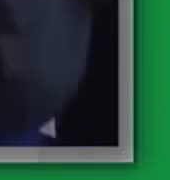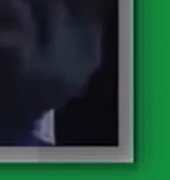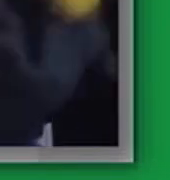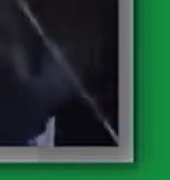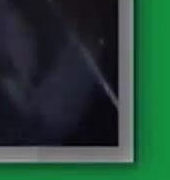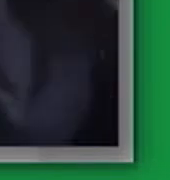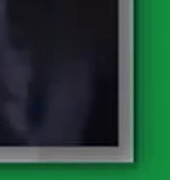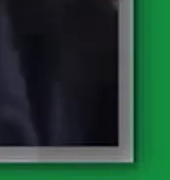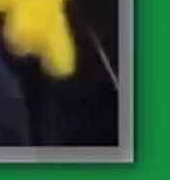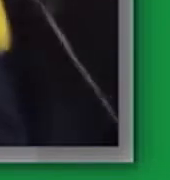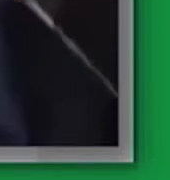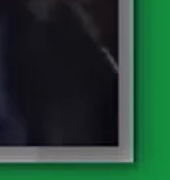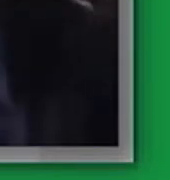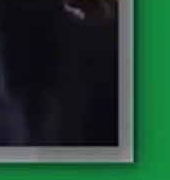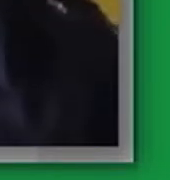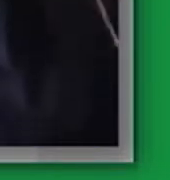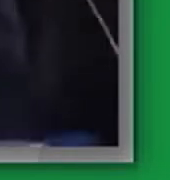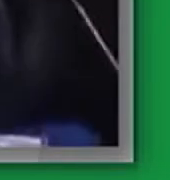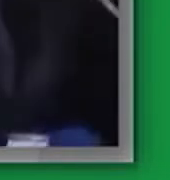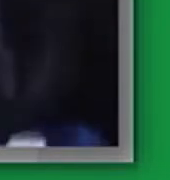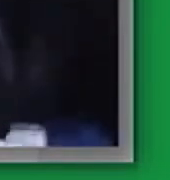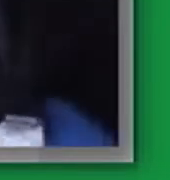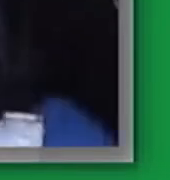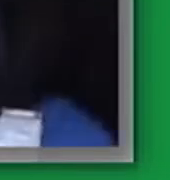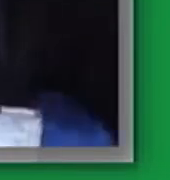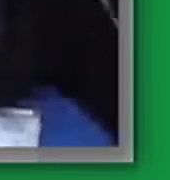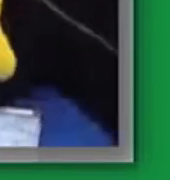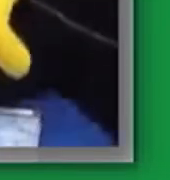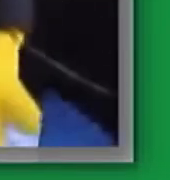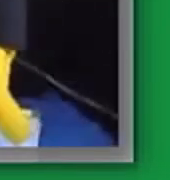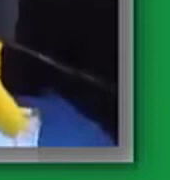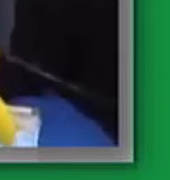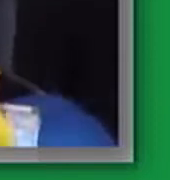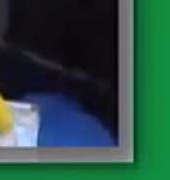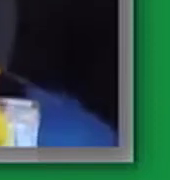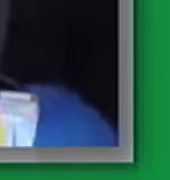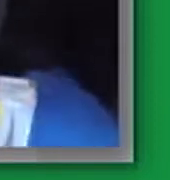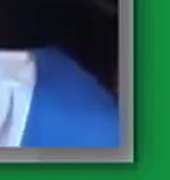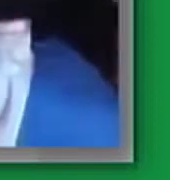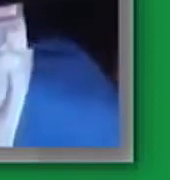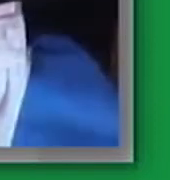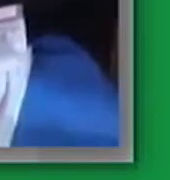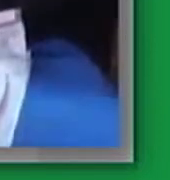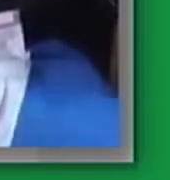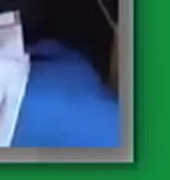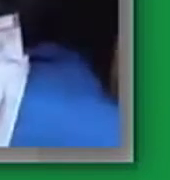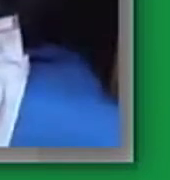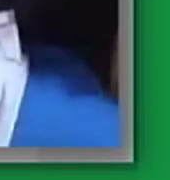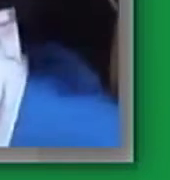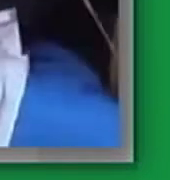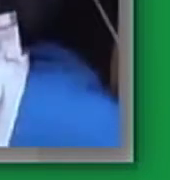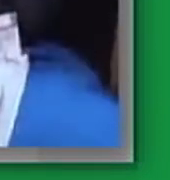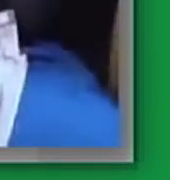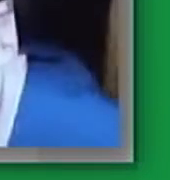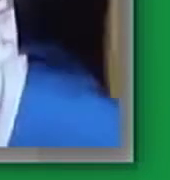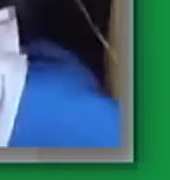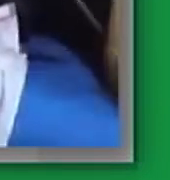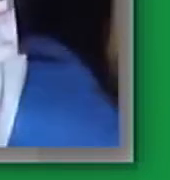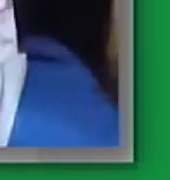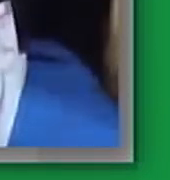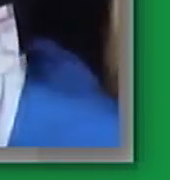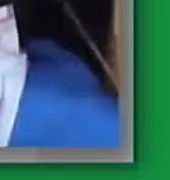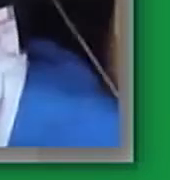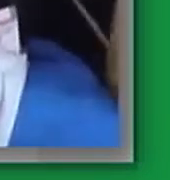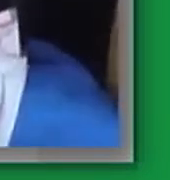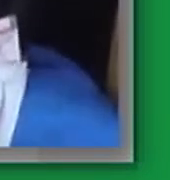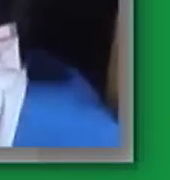hola niñas y niños ¿cómo están ustedes? ah ¿saben que tengo aquí? miren miren aquí aquí aquí tengo nada más y nada menos que